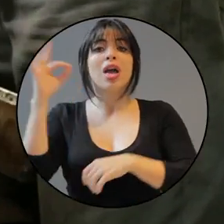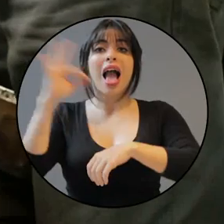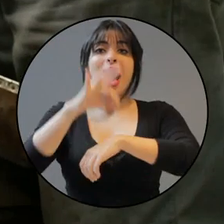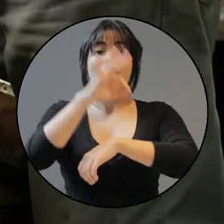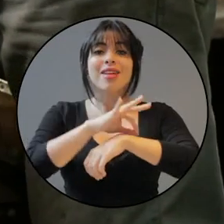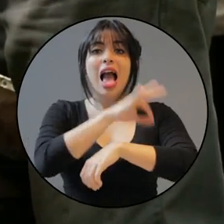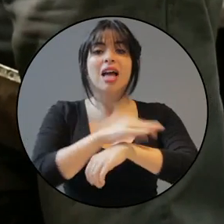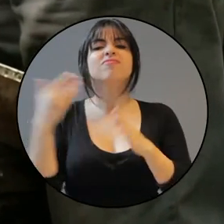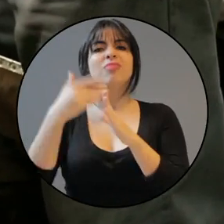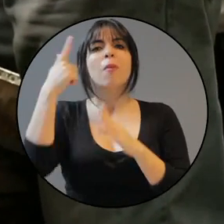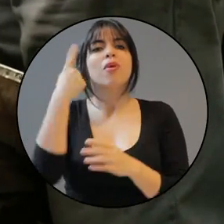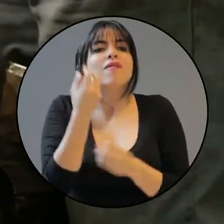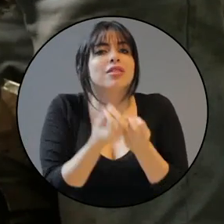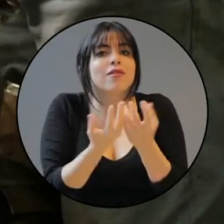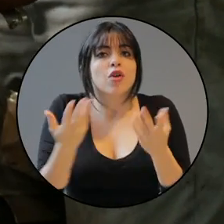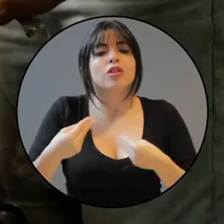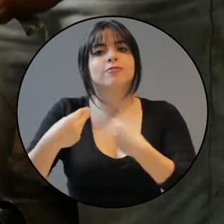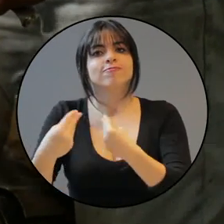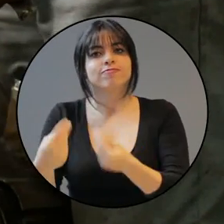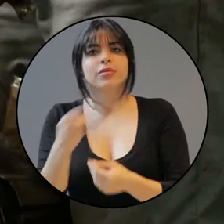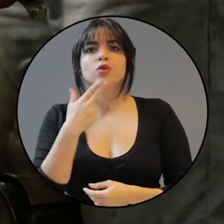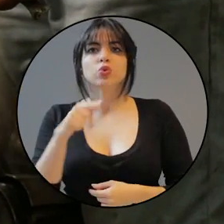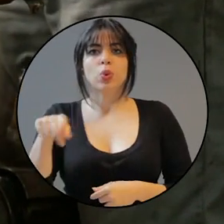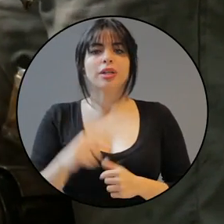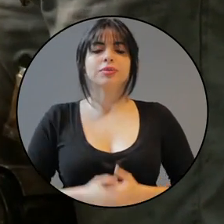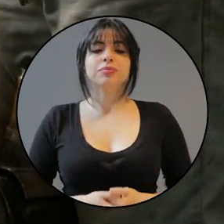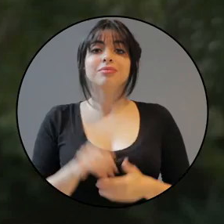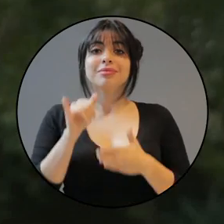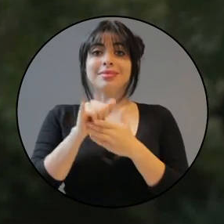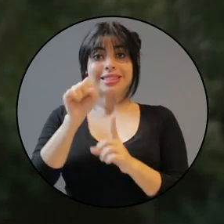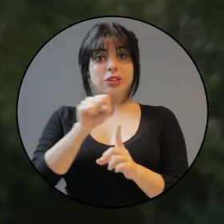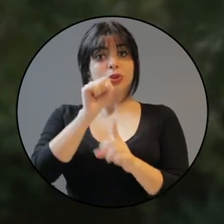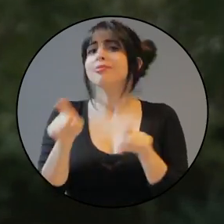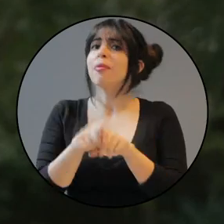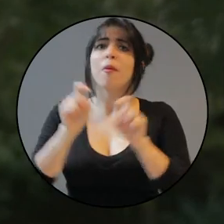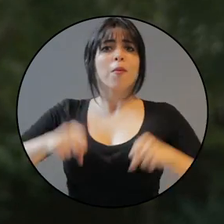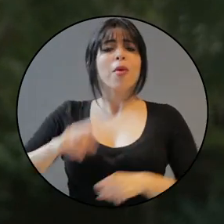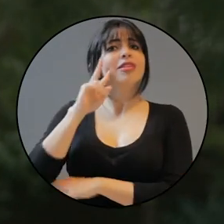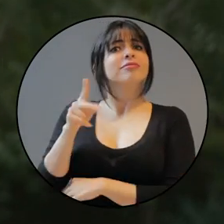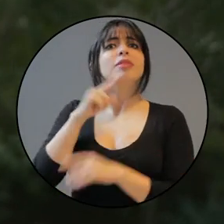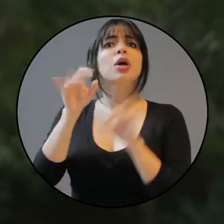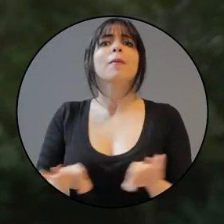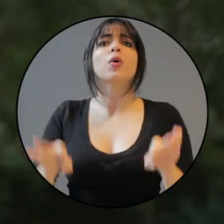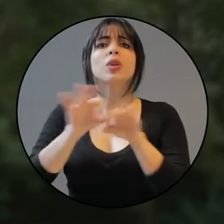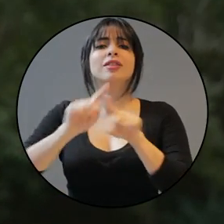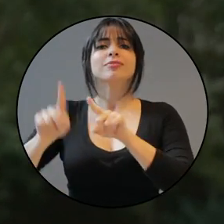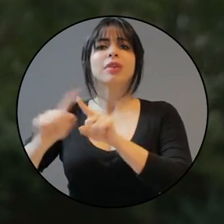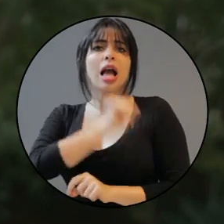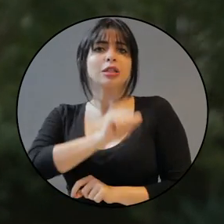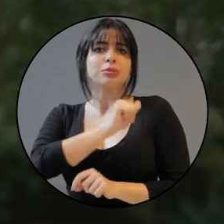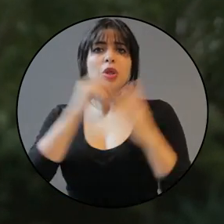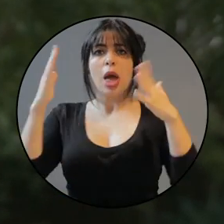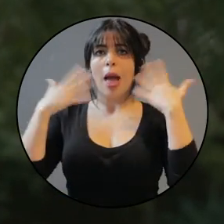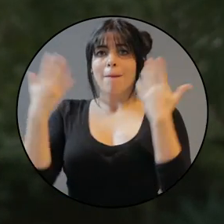sido afectadas también por falta de floración. En este panorama, tampoco podemos obviar la importancia de los aspectos